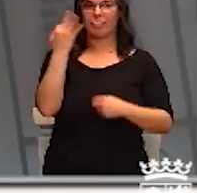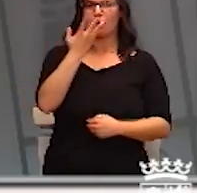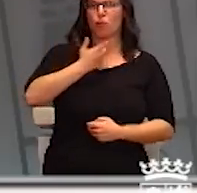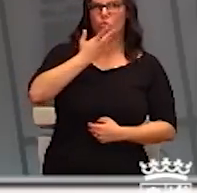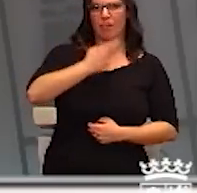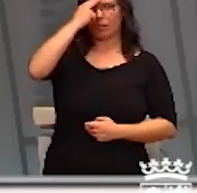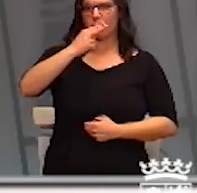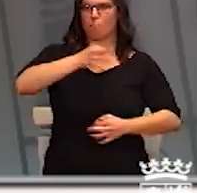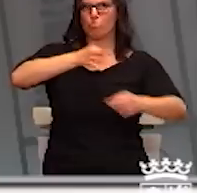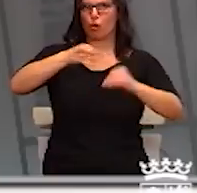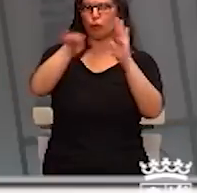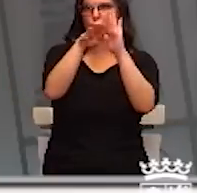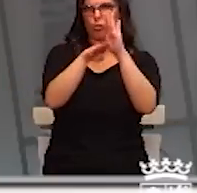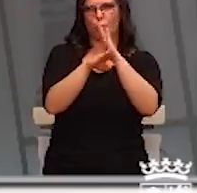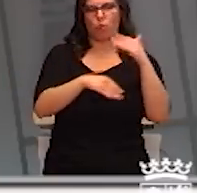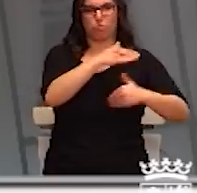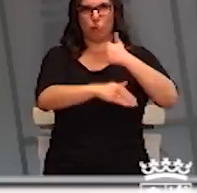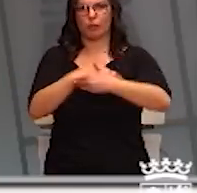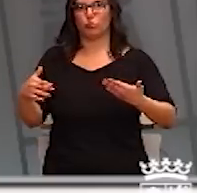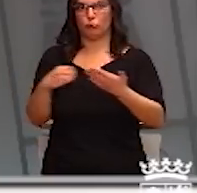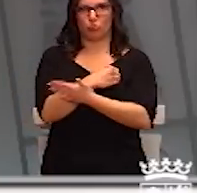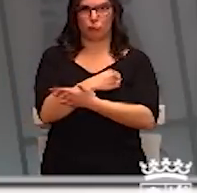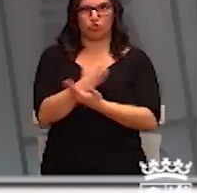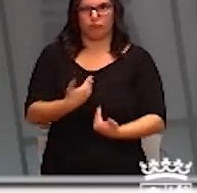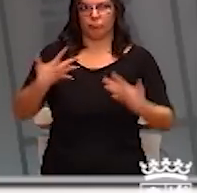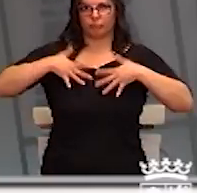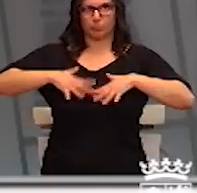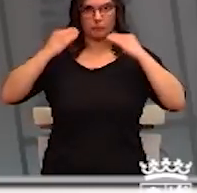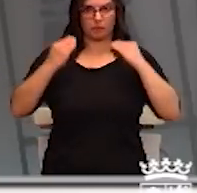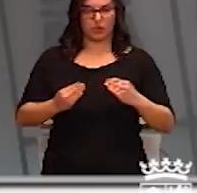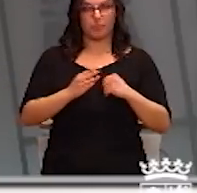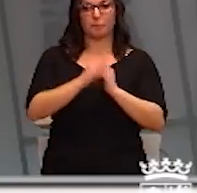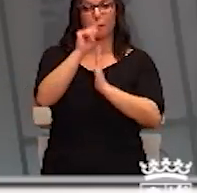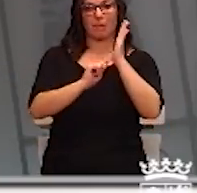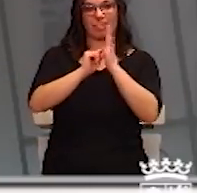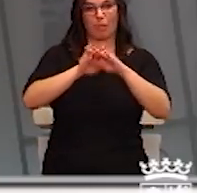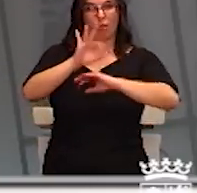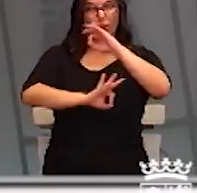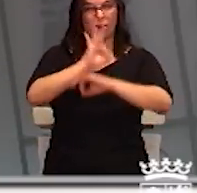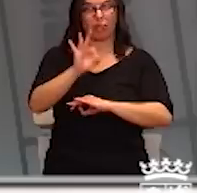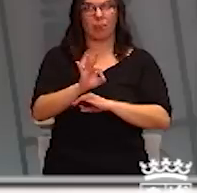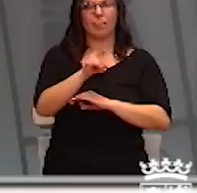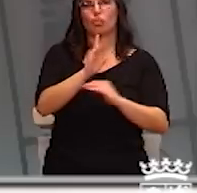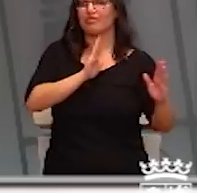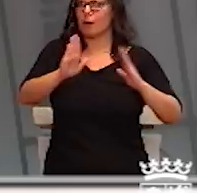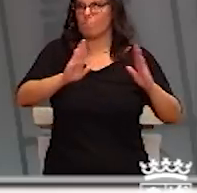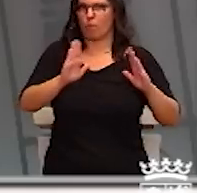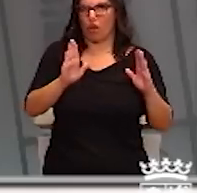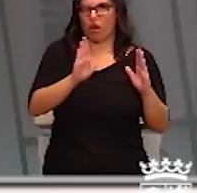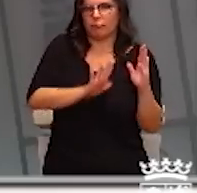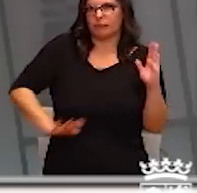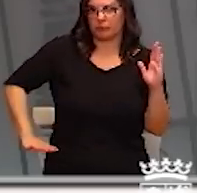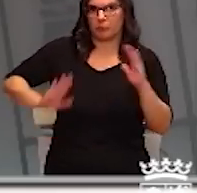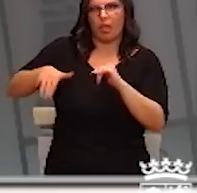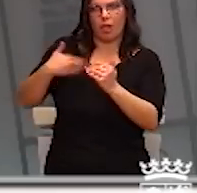todos los protocolos y procedimientos. Las medidas de carácter organizativo tendrán carácter temporal hasta que